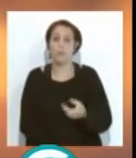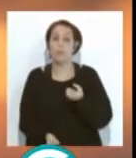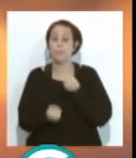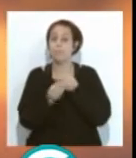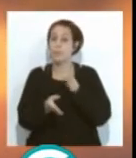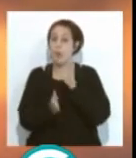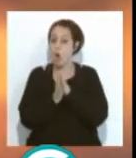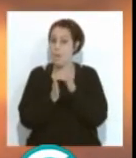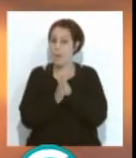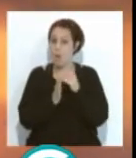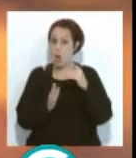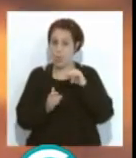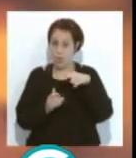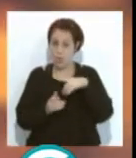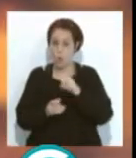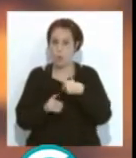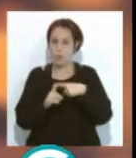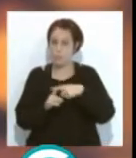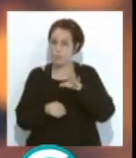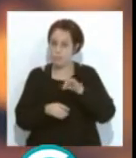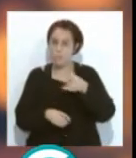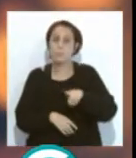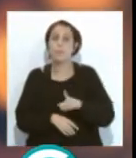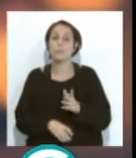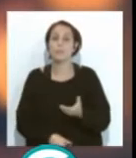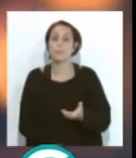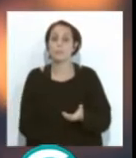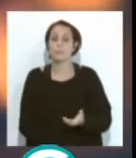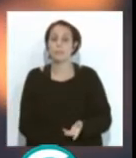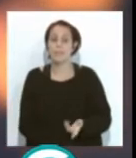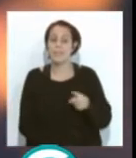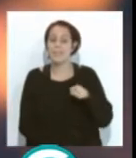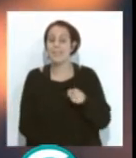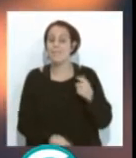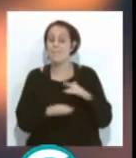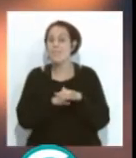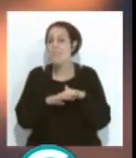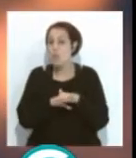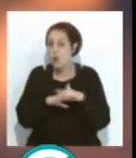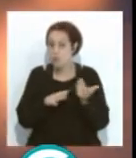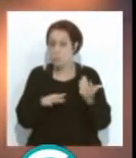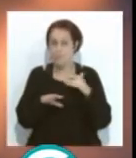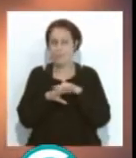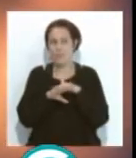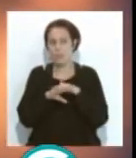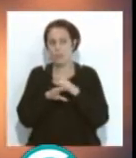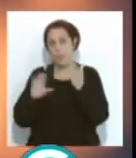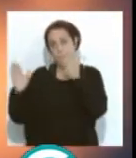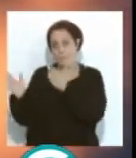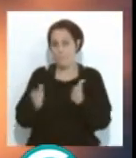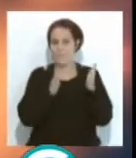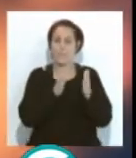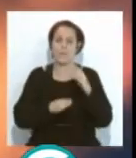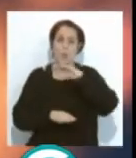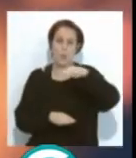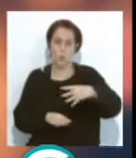Comentaba Diego una cosa que yo creo que también es verdad, que ese filtro de la… Bueno, ese filtro, ese pase de cuarto